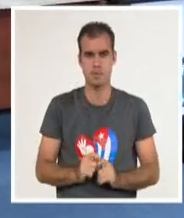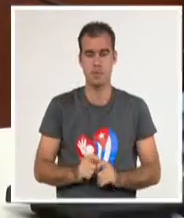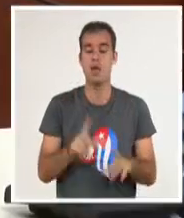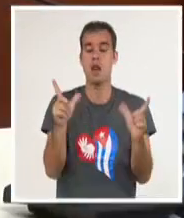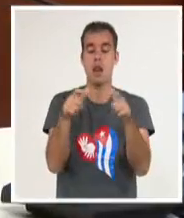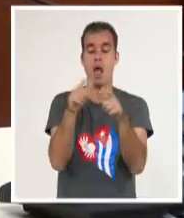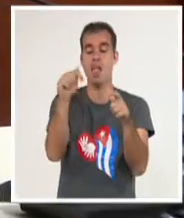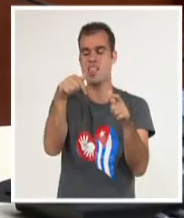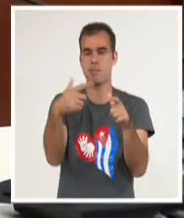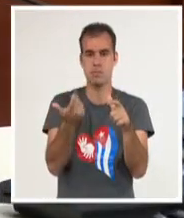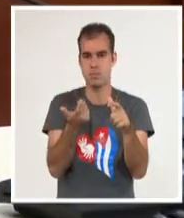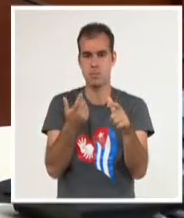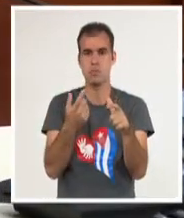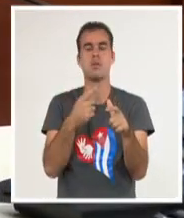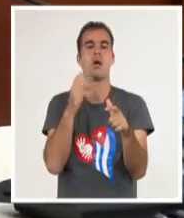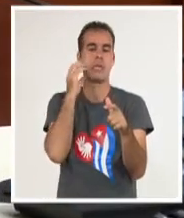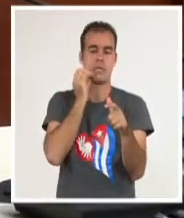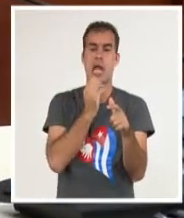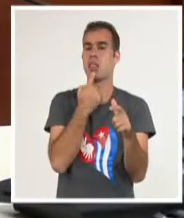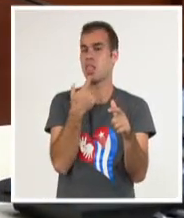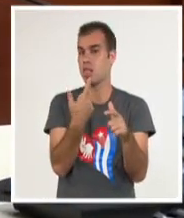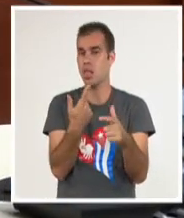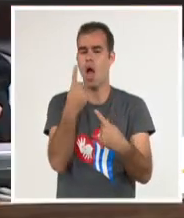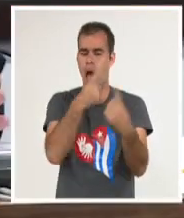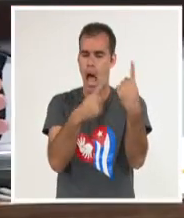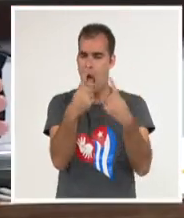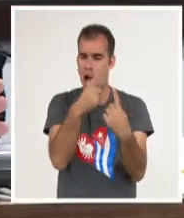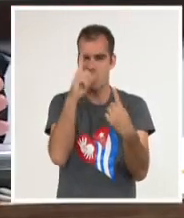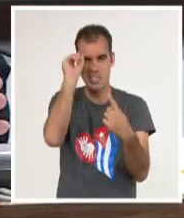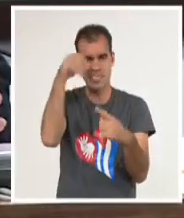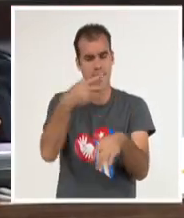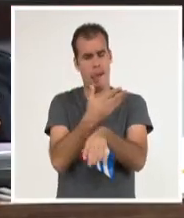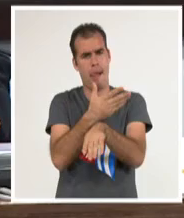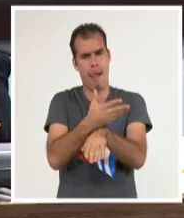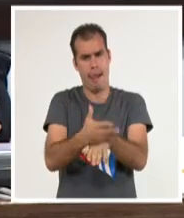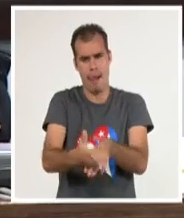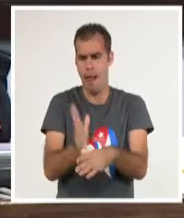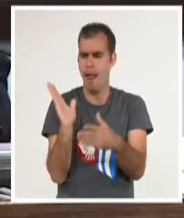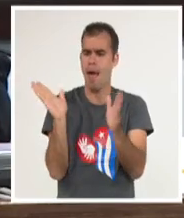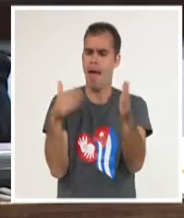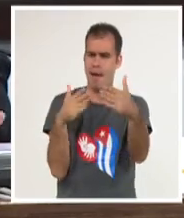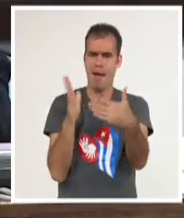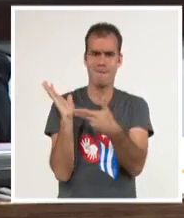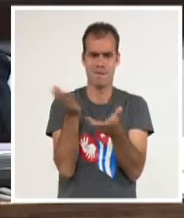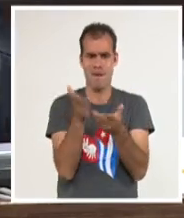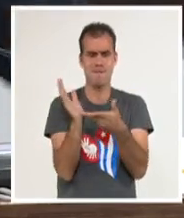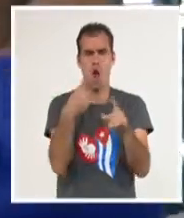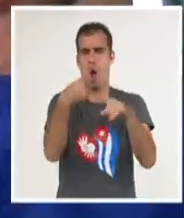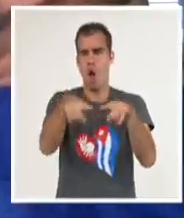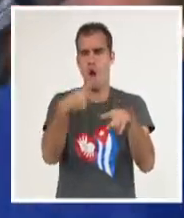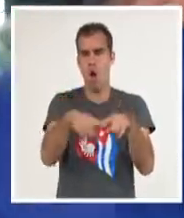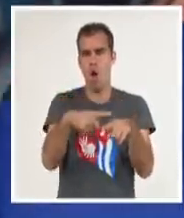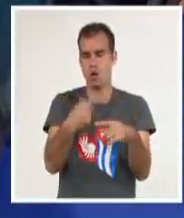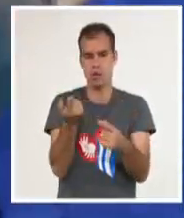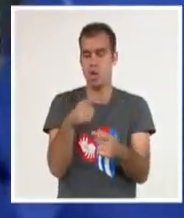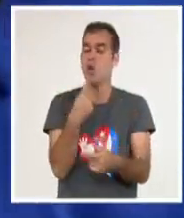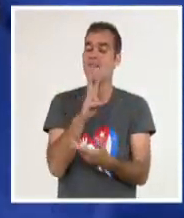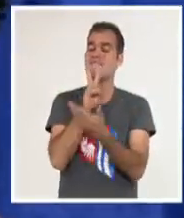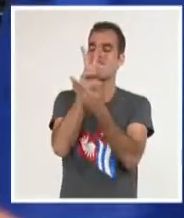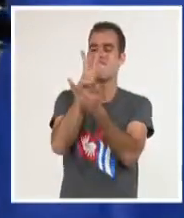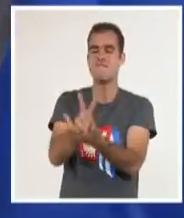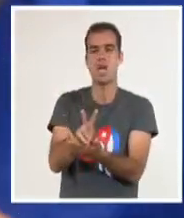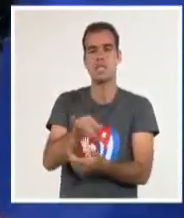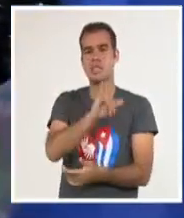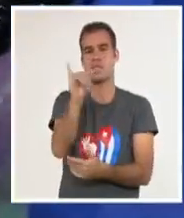cubano compartió un grupo de impresiones sobre el atraso en el despacho de las cargas, surgidas tras una visita reciente a las seis